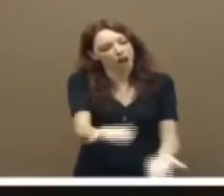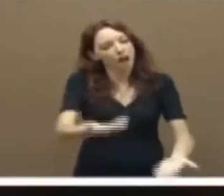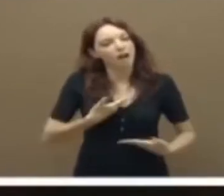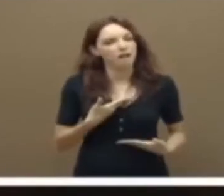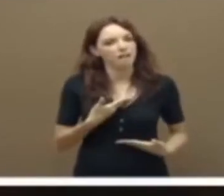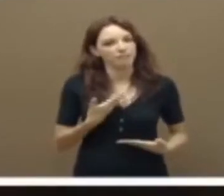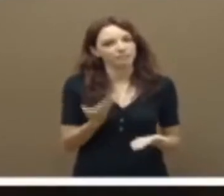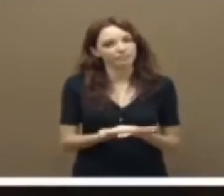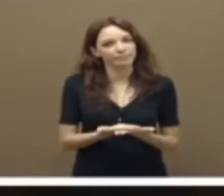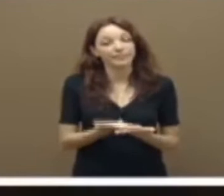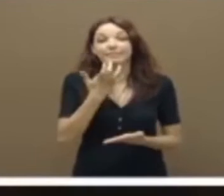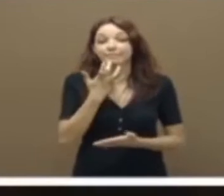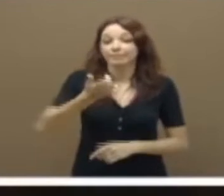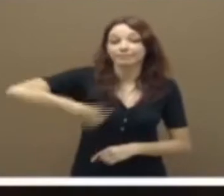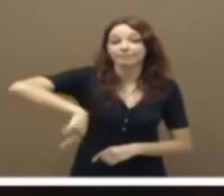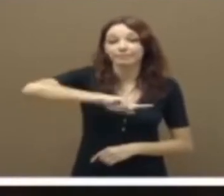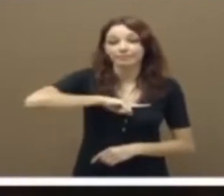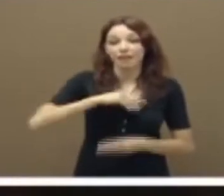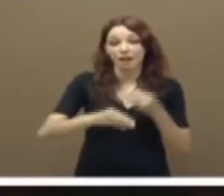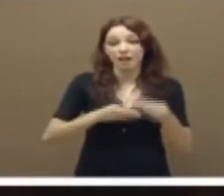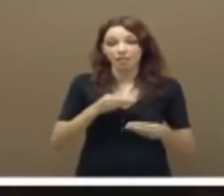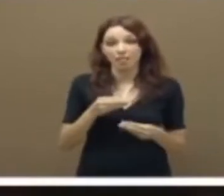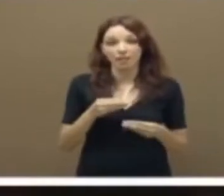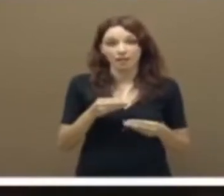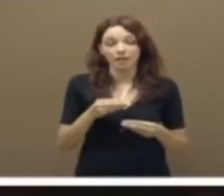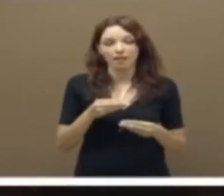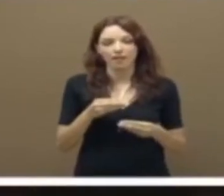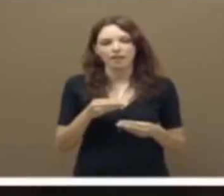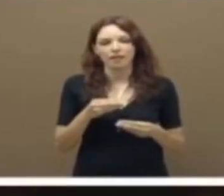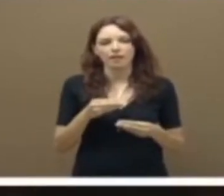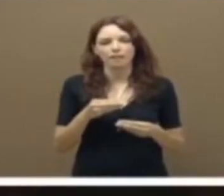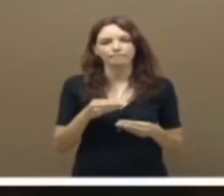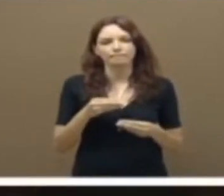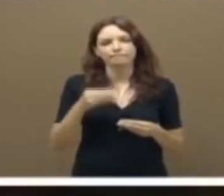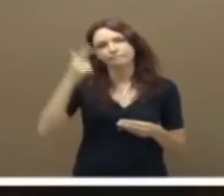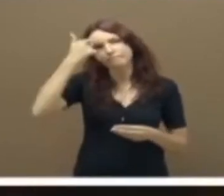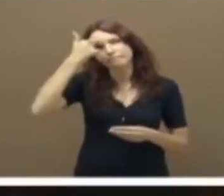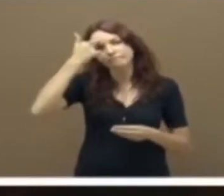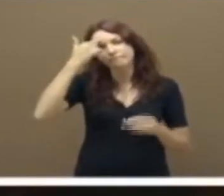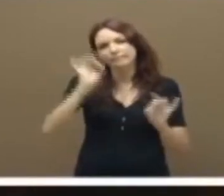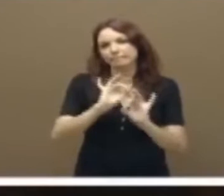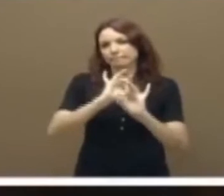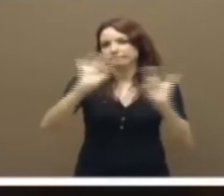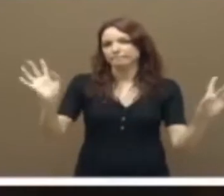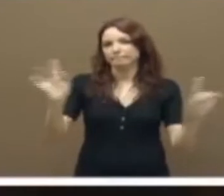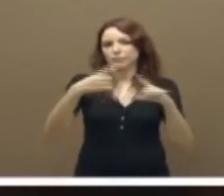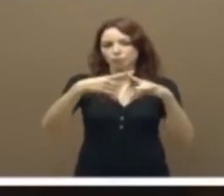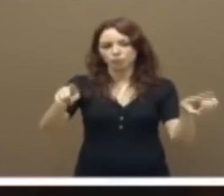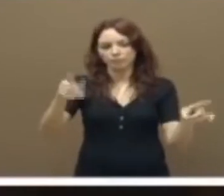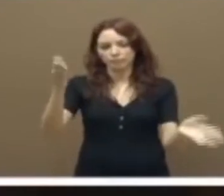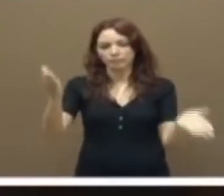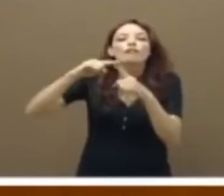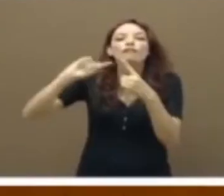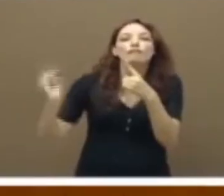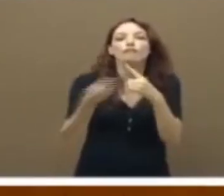Si hacemos una diferenciación de este daño por sectores de producción,